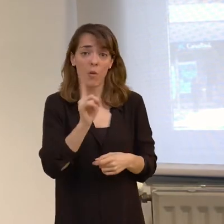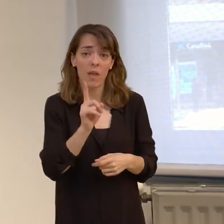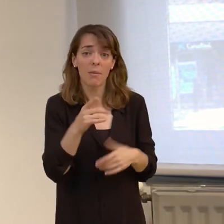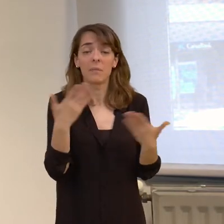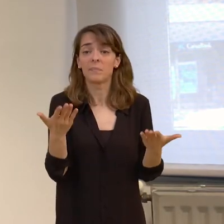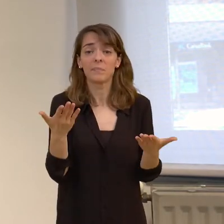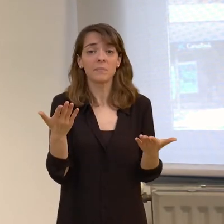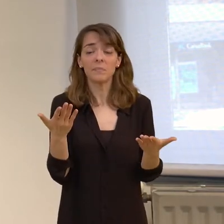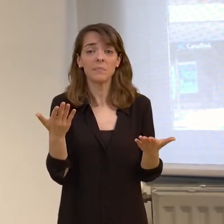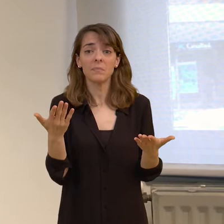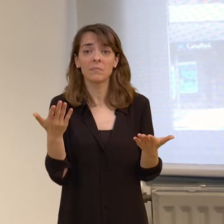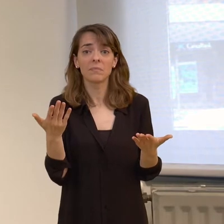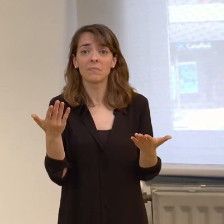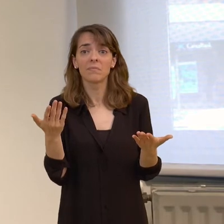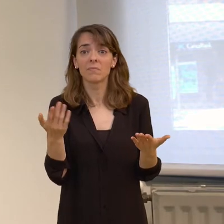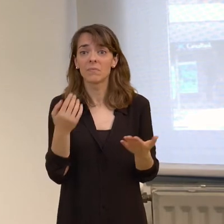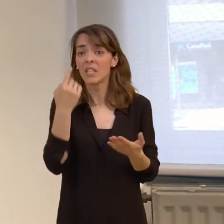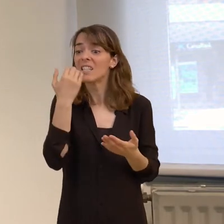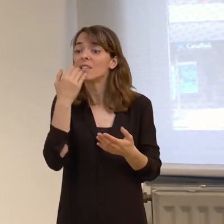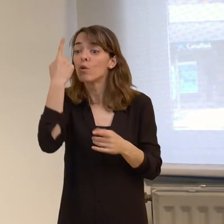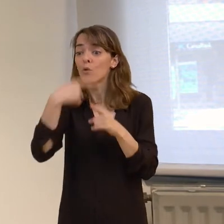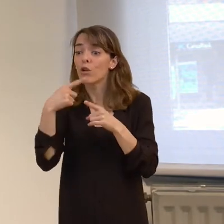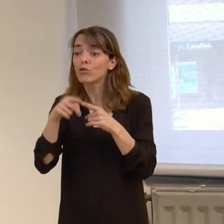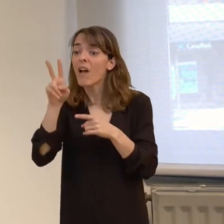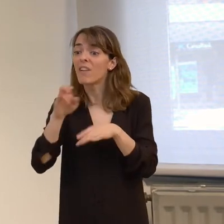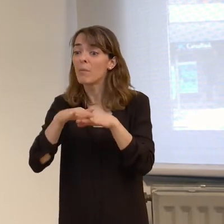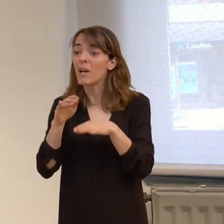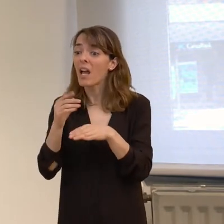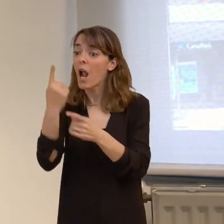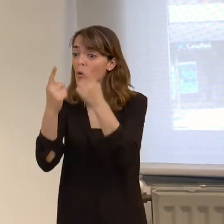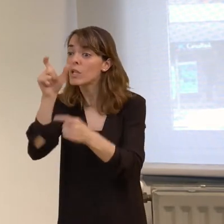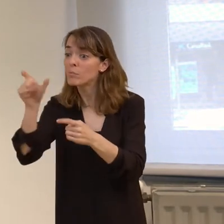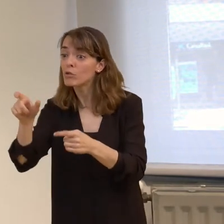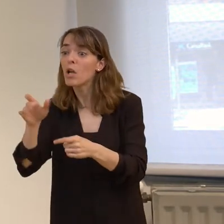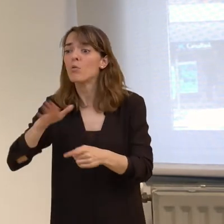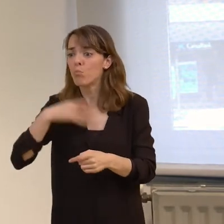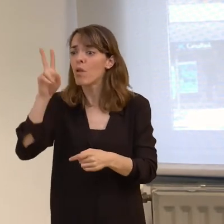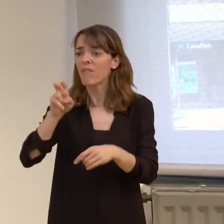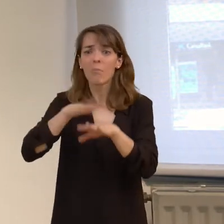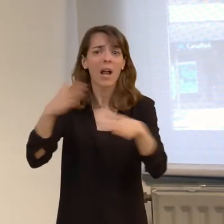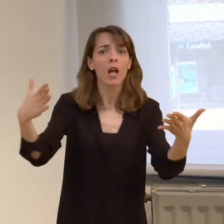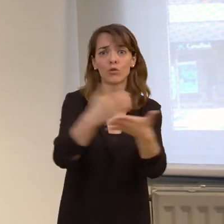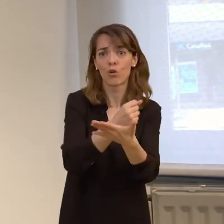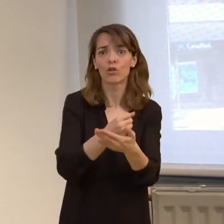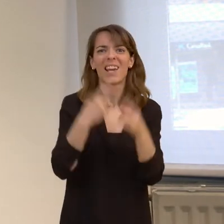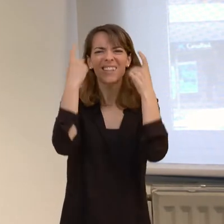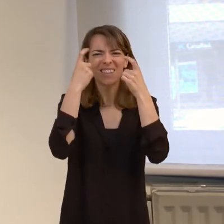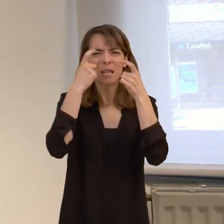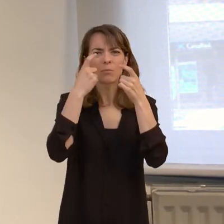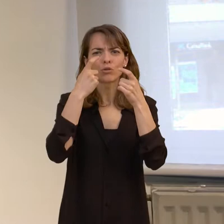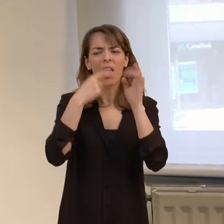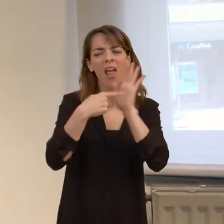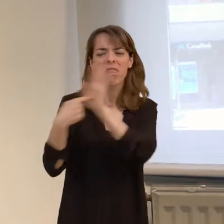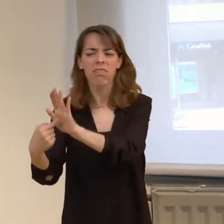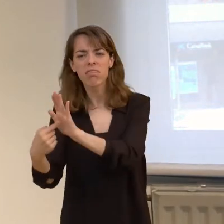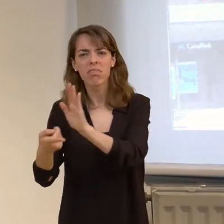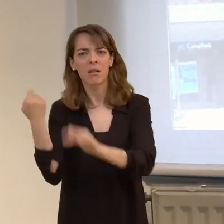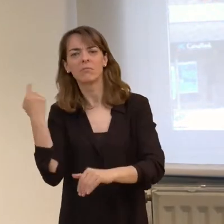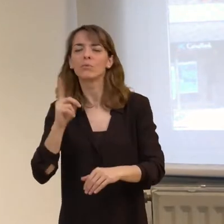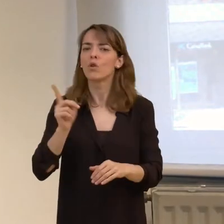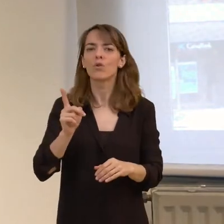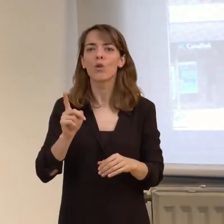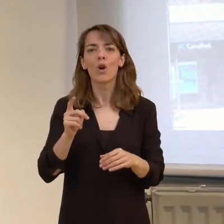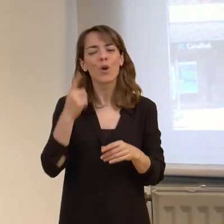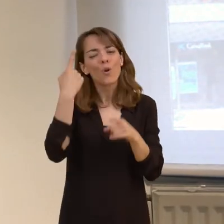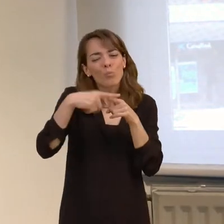que sirve para unas personas debería servir para todos. Lo que tratamos es de que no haya excursiones, de que no se hagan productos para